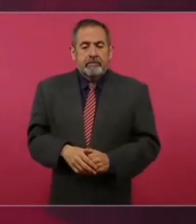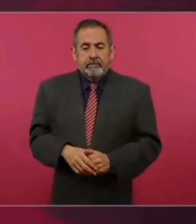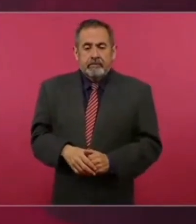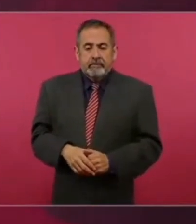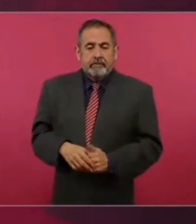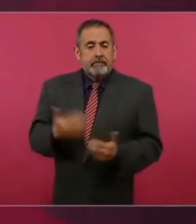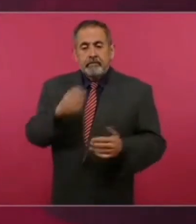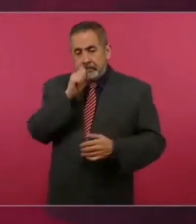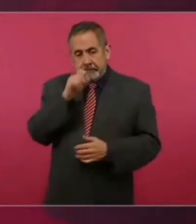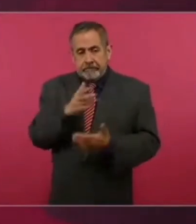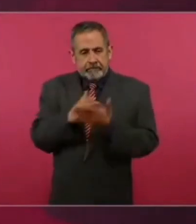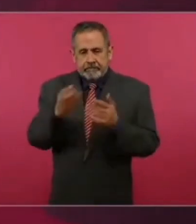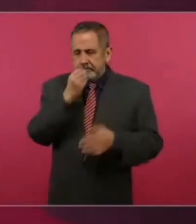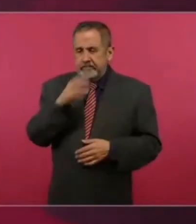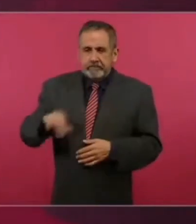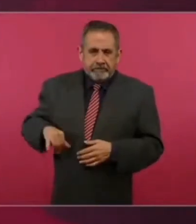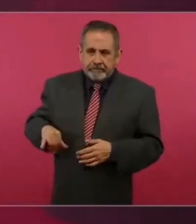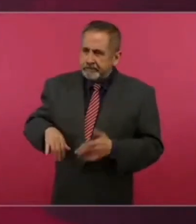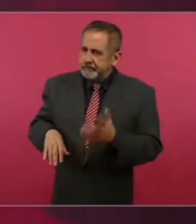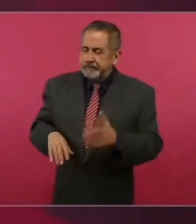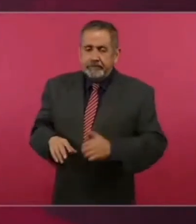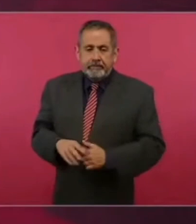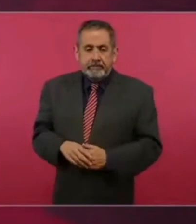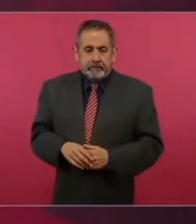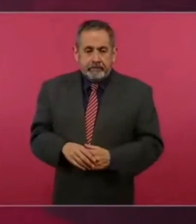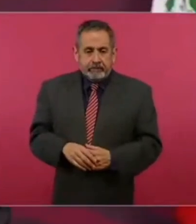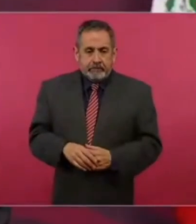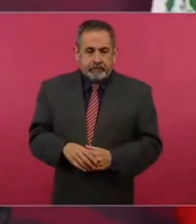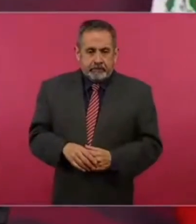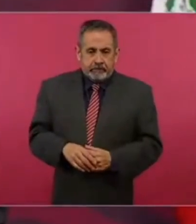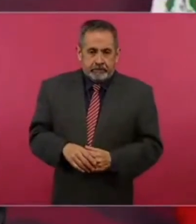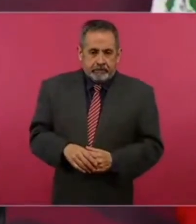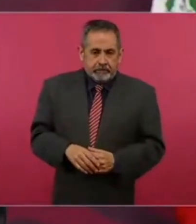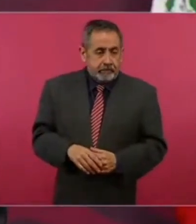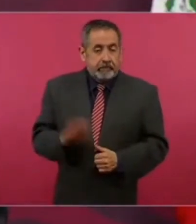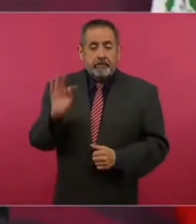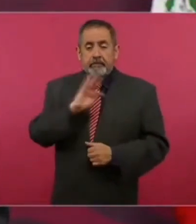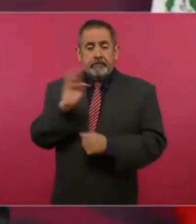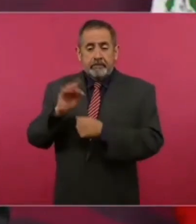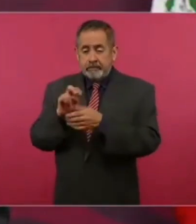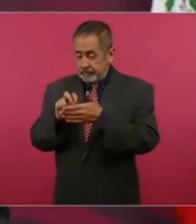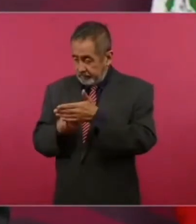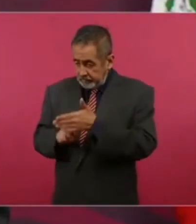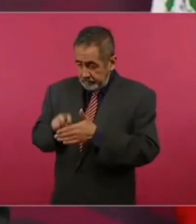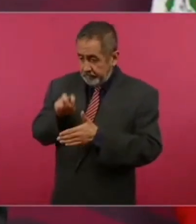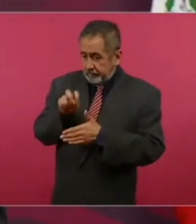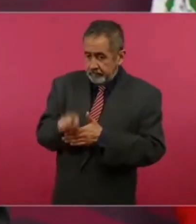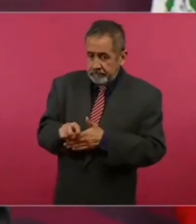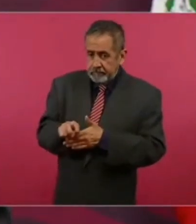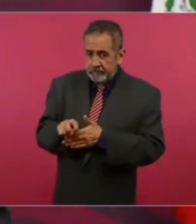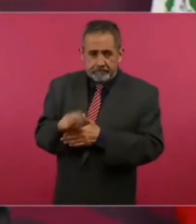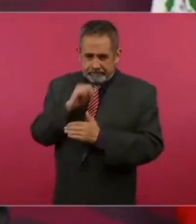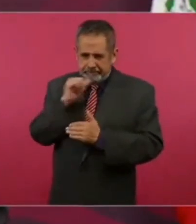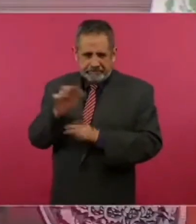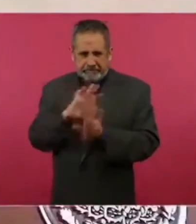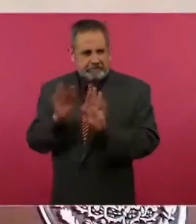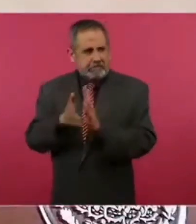Y además es interesante porque si no hubiese en esos obstáculos, si